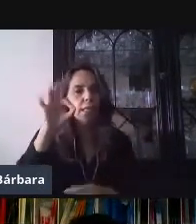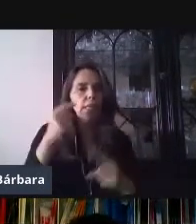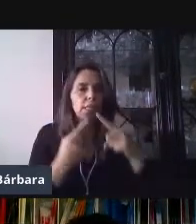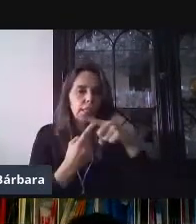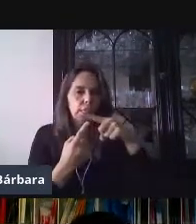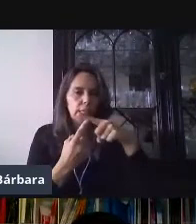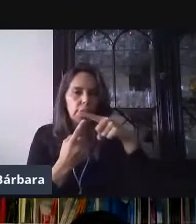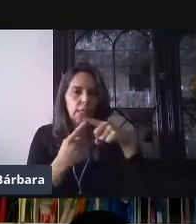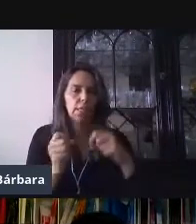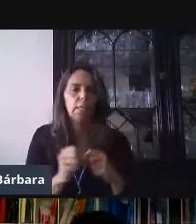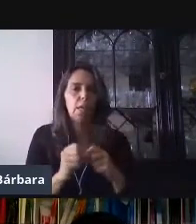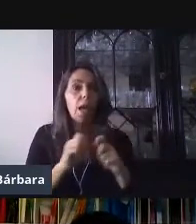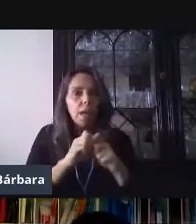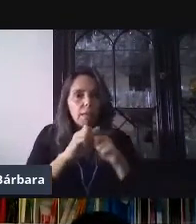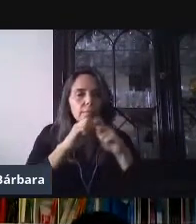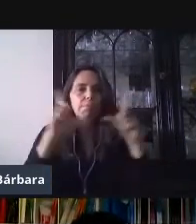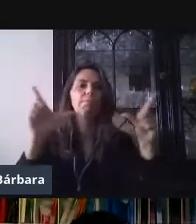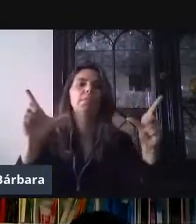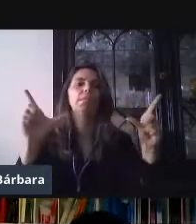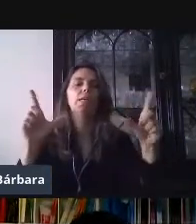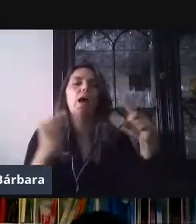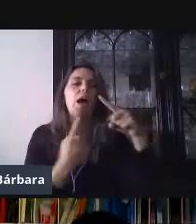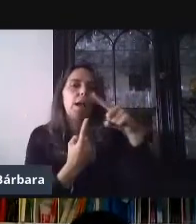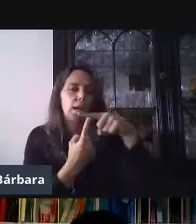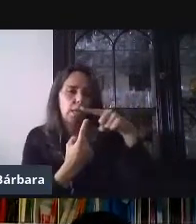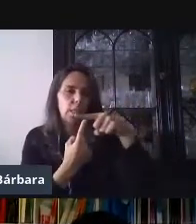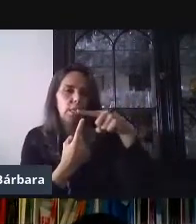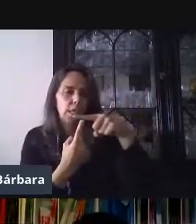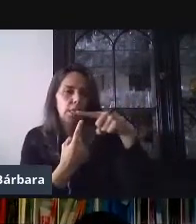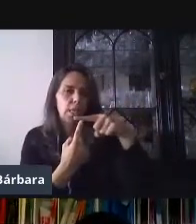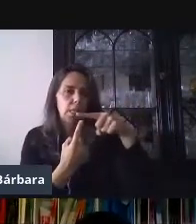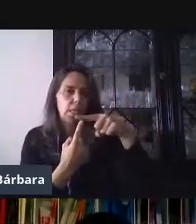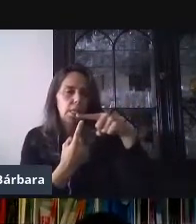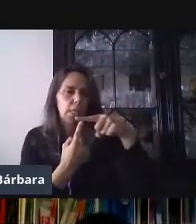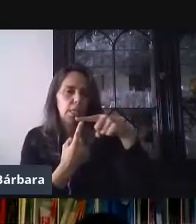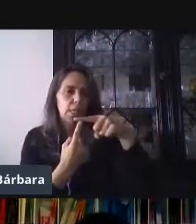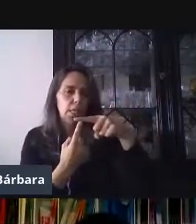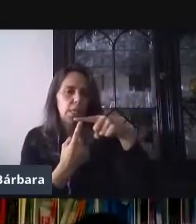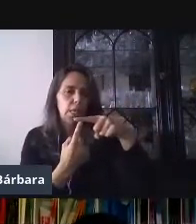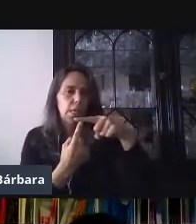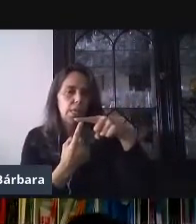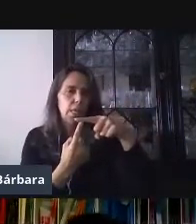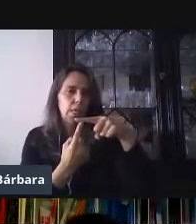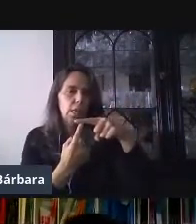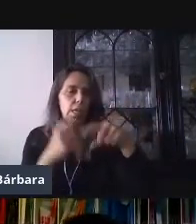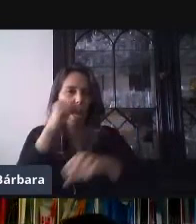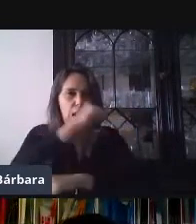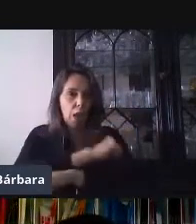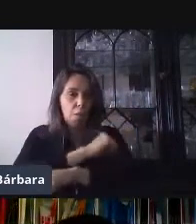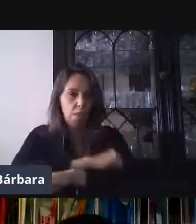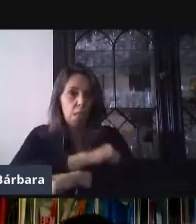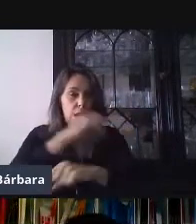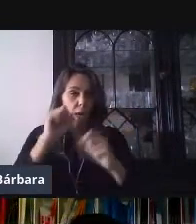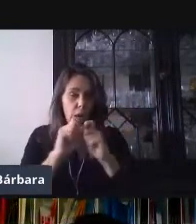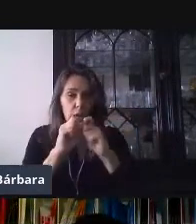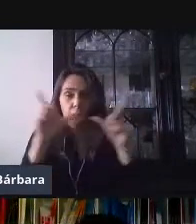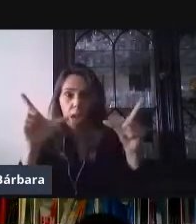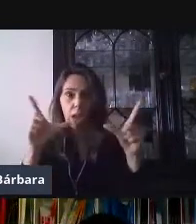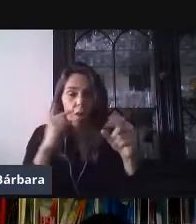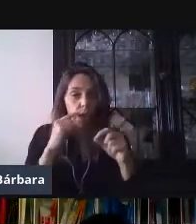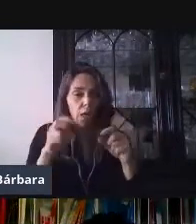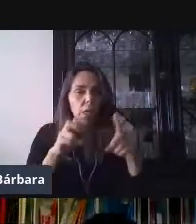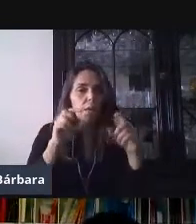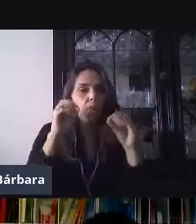¿qué es lo que va a pasar? Me va a abrir la tarea de, digamos, la ventana para colocar un título y las instrucciones.